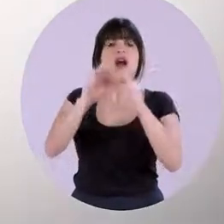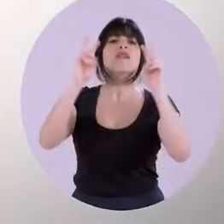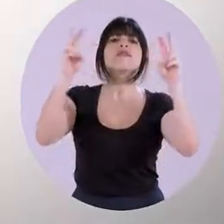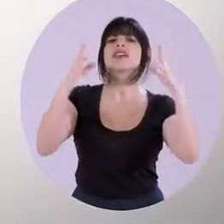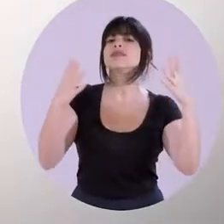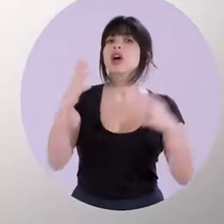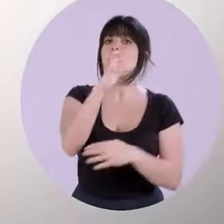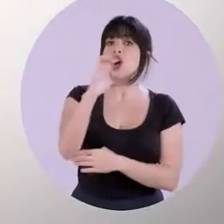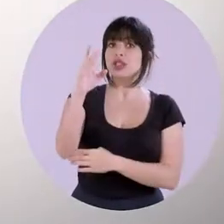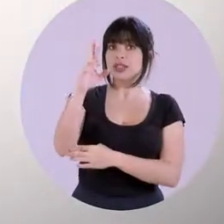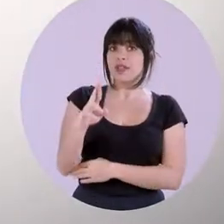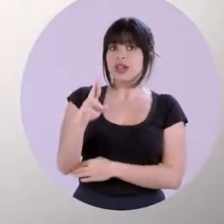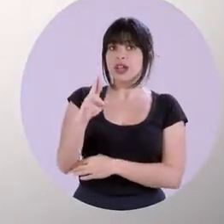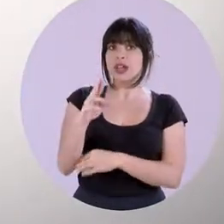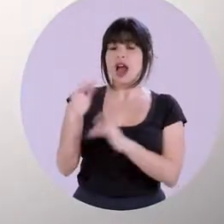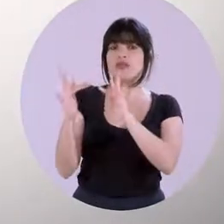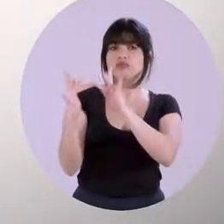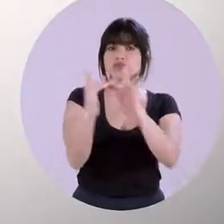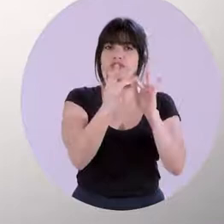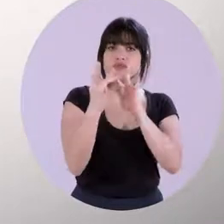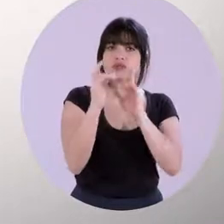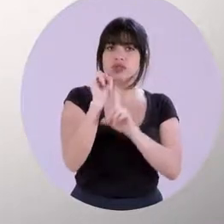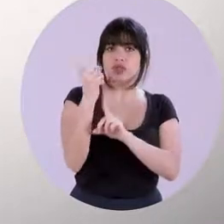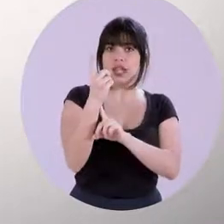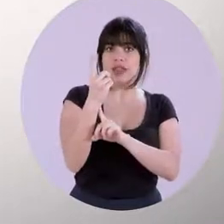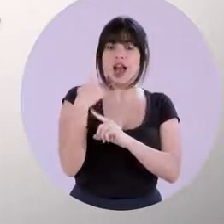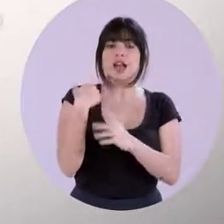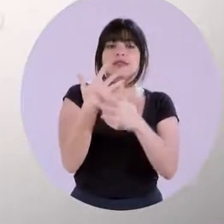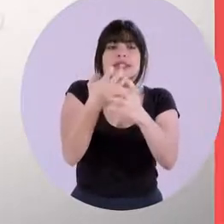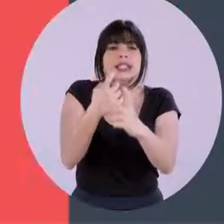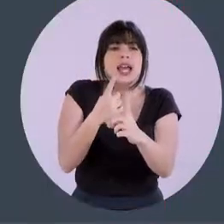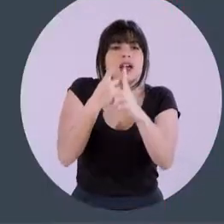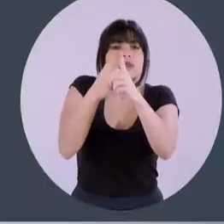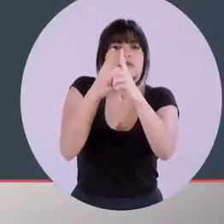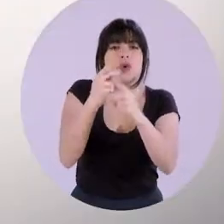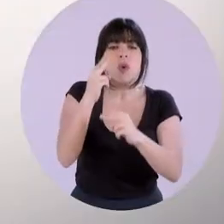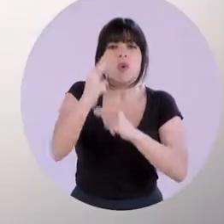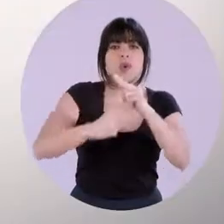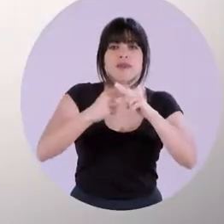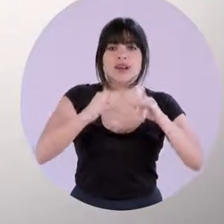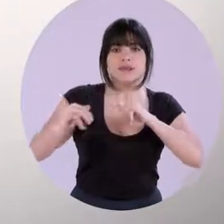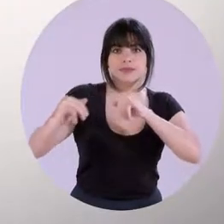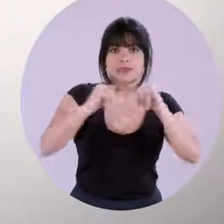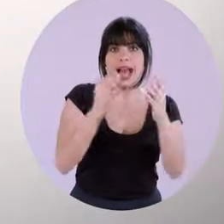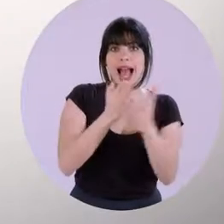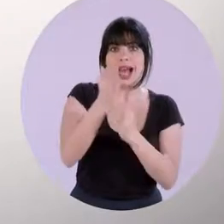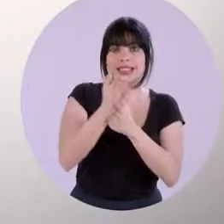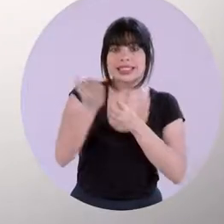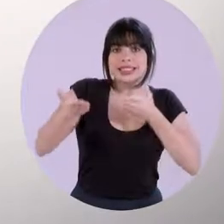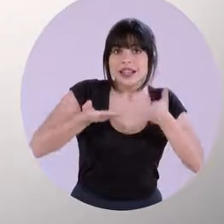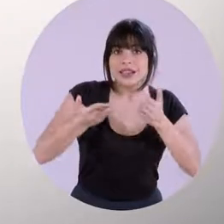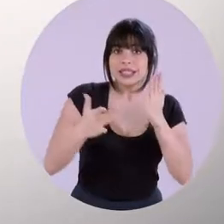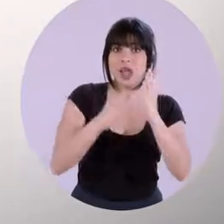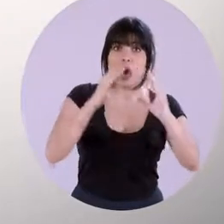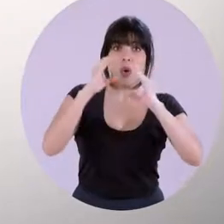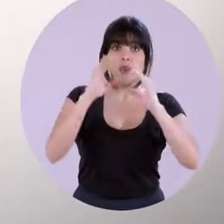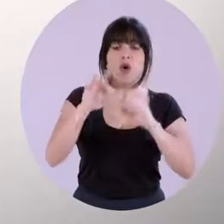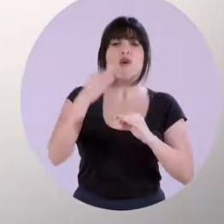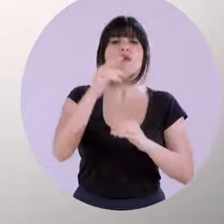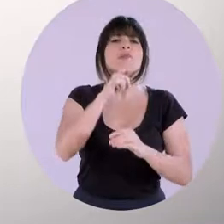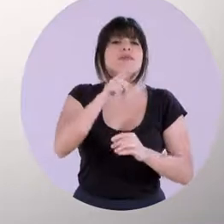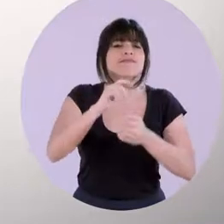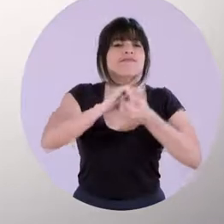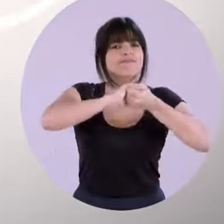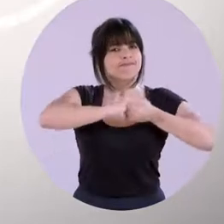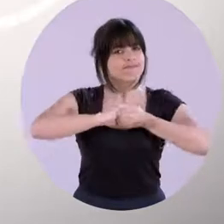eslogan Costa Rica, una sociedad conectada, aspiramos a universalizar el acceso y servicio de las telecomunicaciones de forma